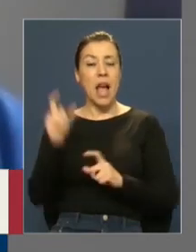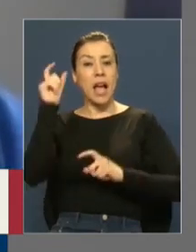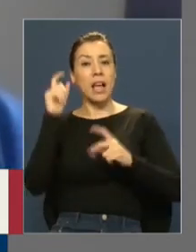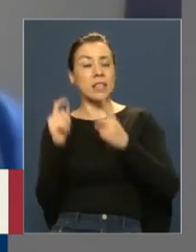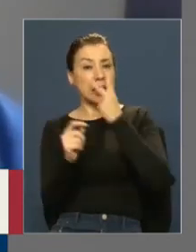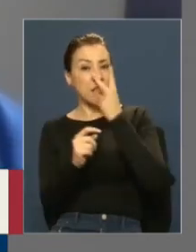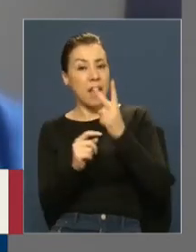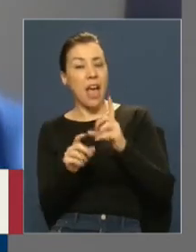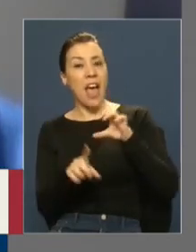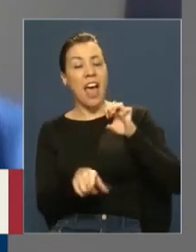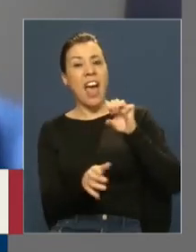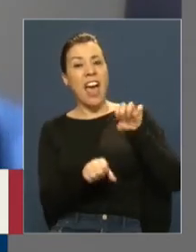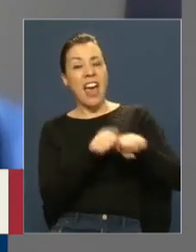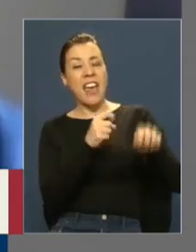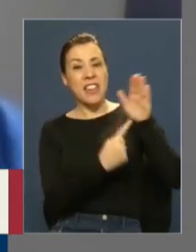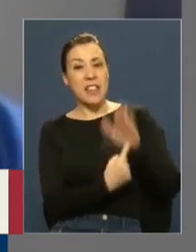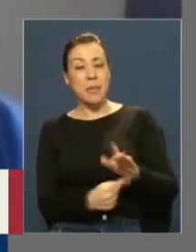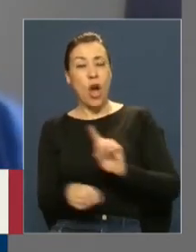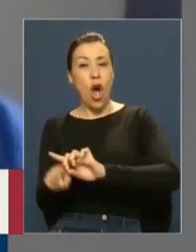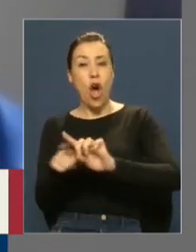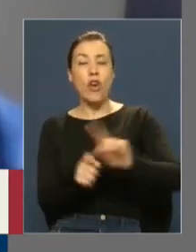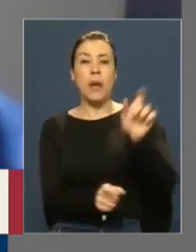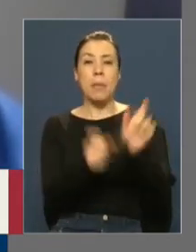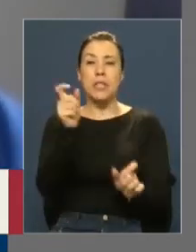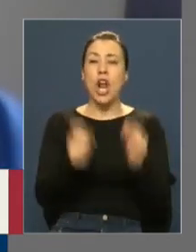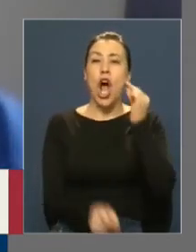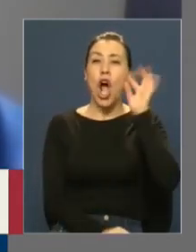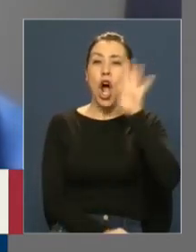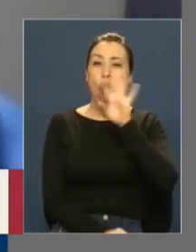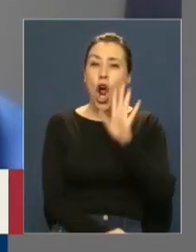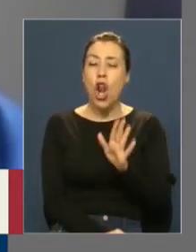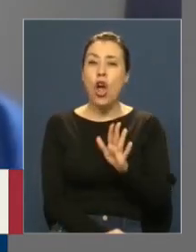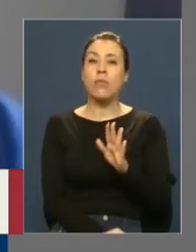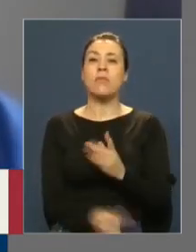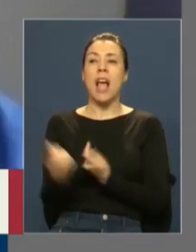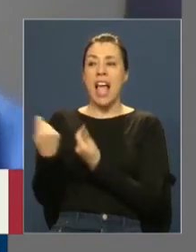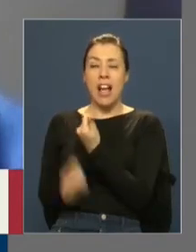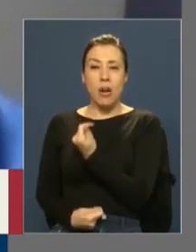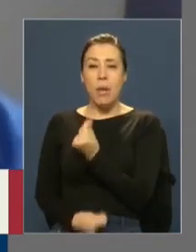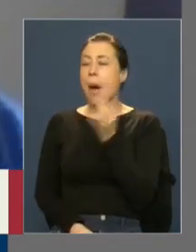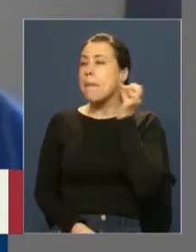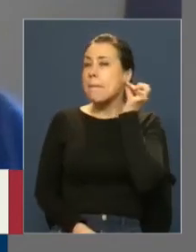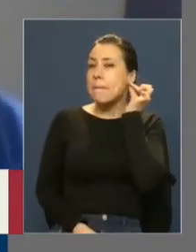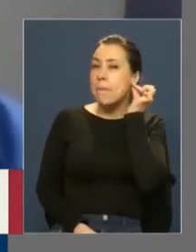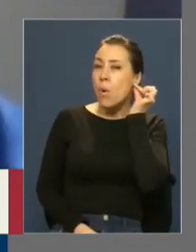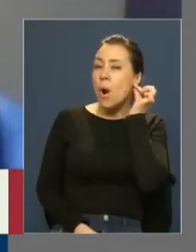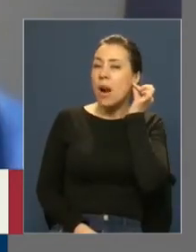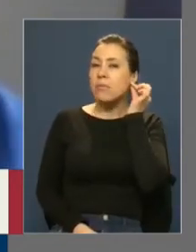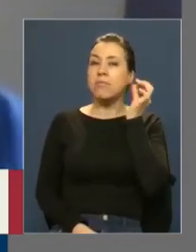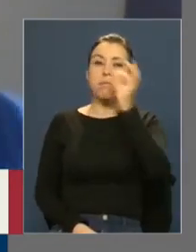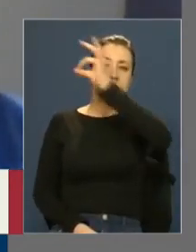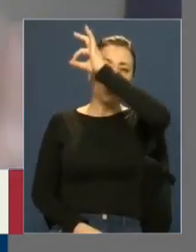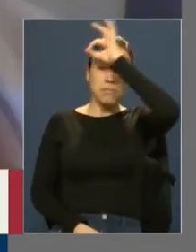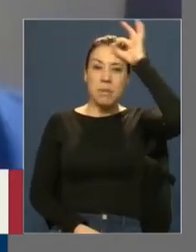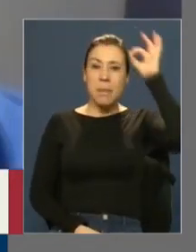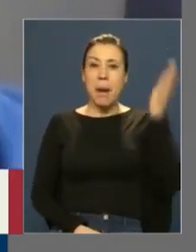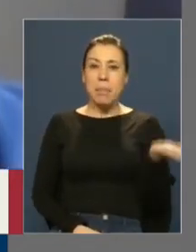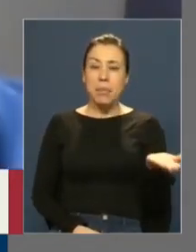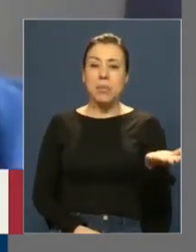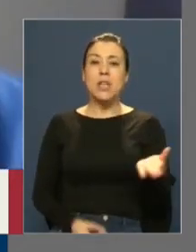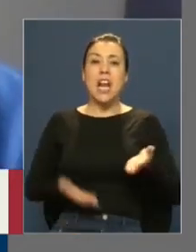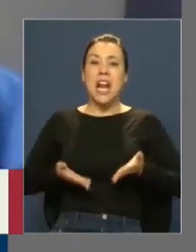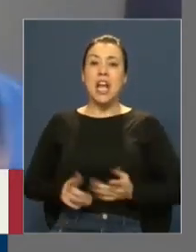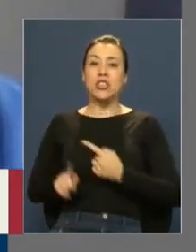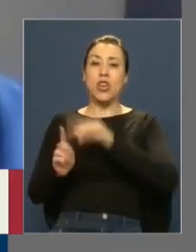discriminación contra otras personas por el color de su piel, su clase social, por ser mujer, por ser mapuche, por haber nació en otro